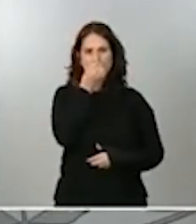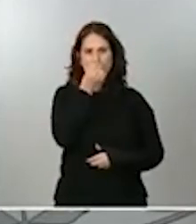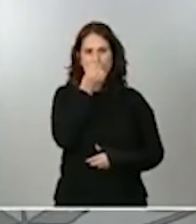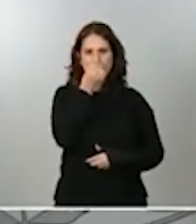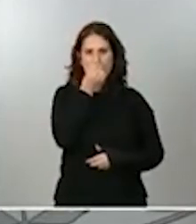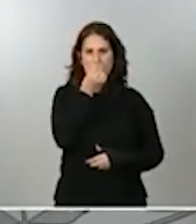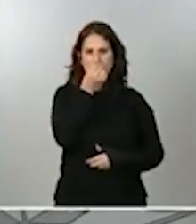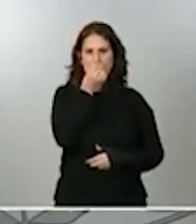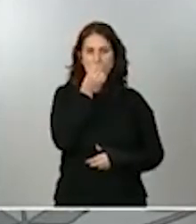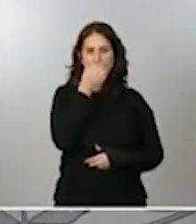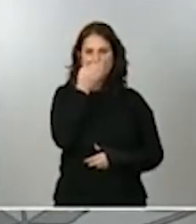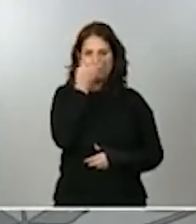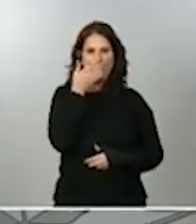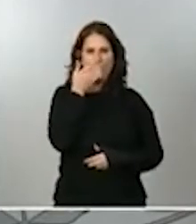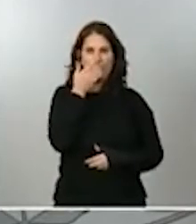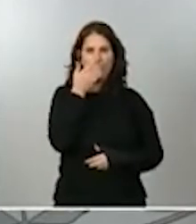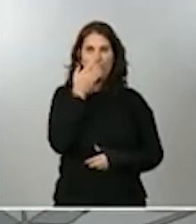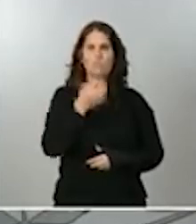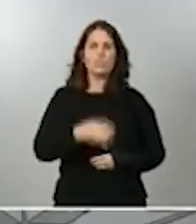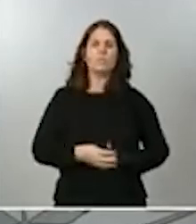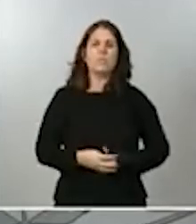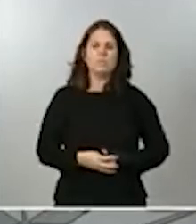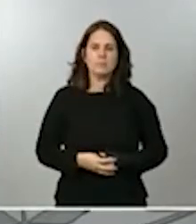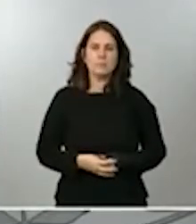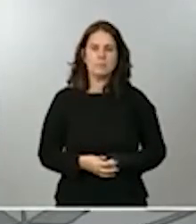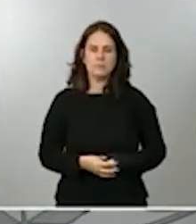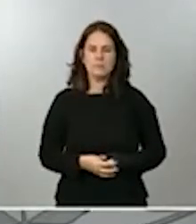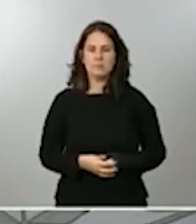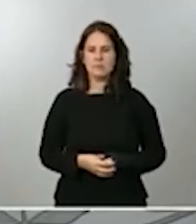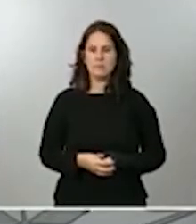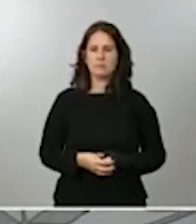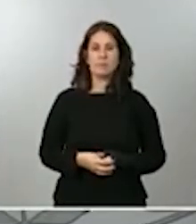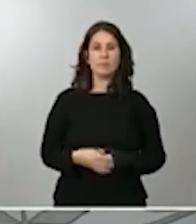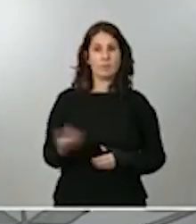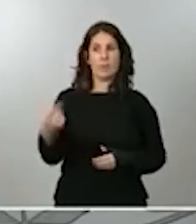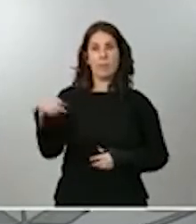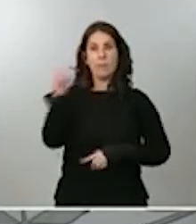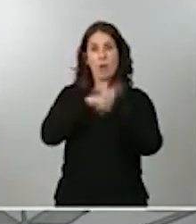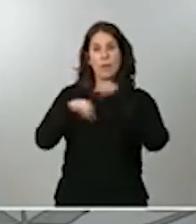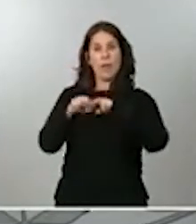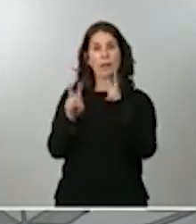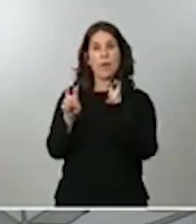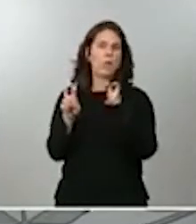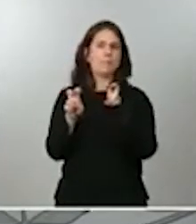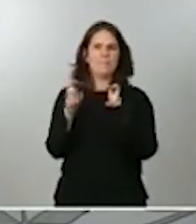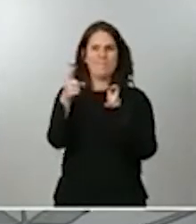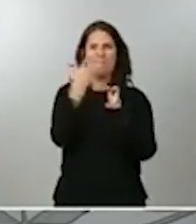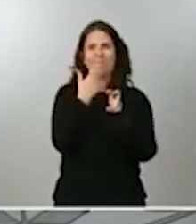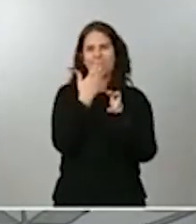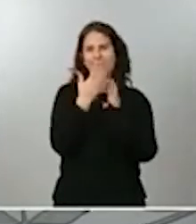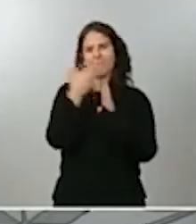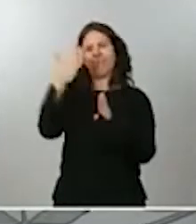nuevo, como usted bien conoce, es algo que ya sucedió en otros periodos donde el Partido Popular ejerció la